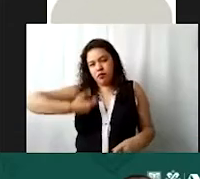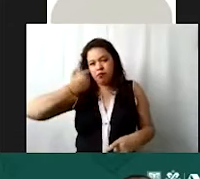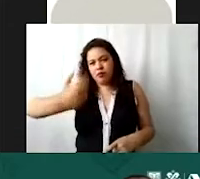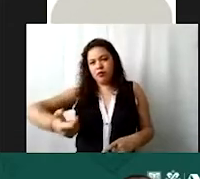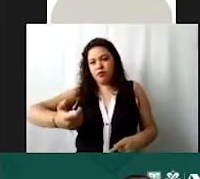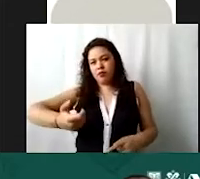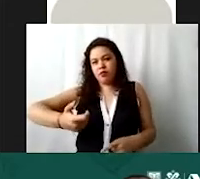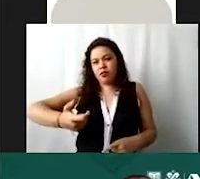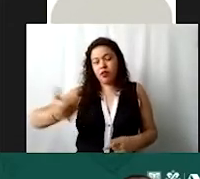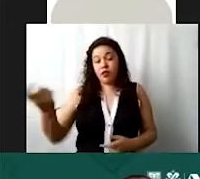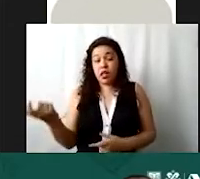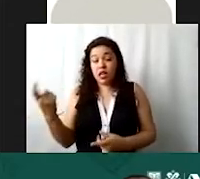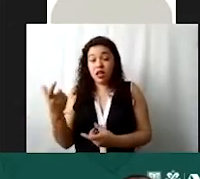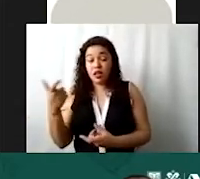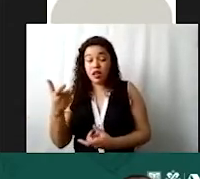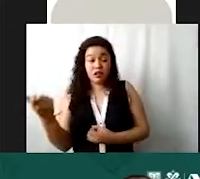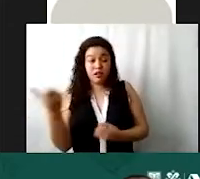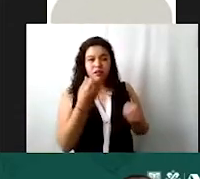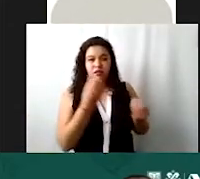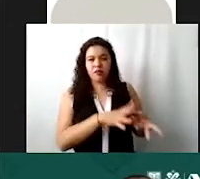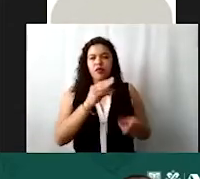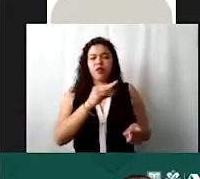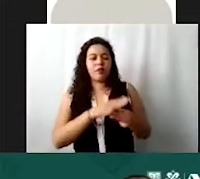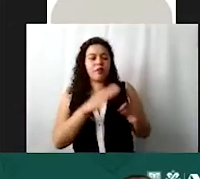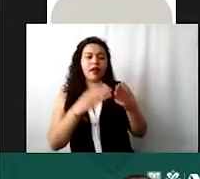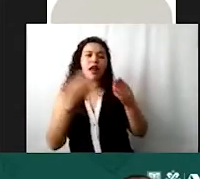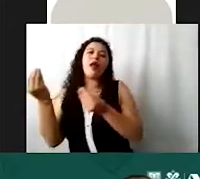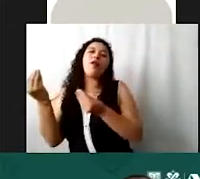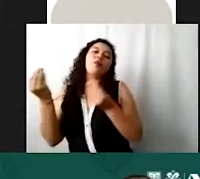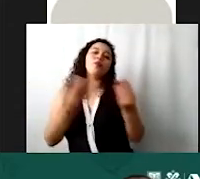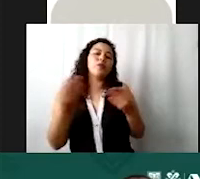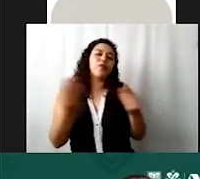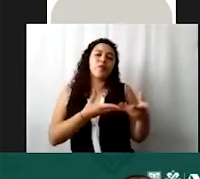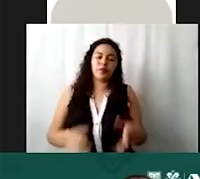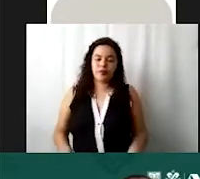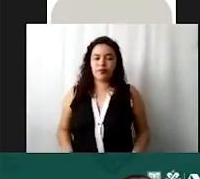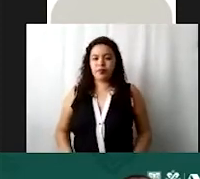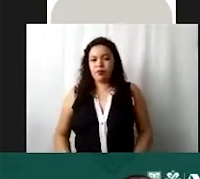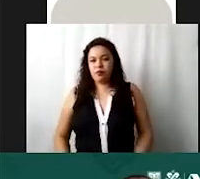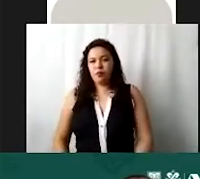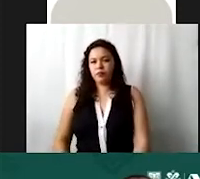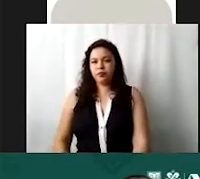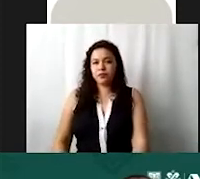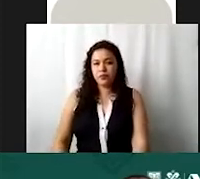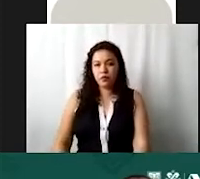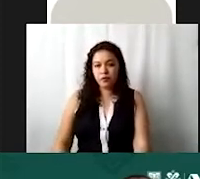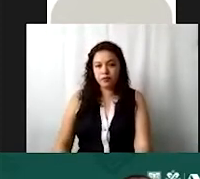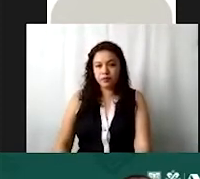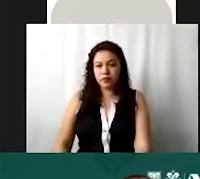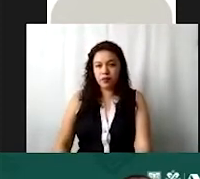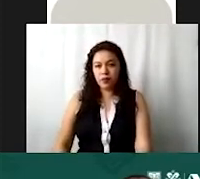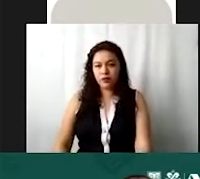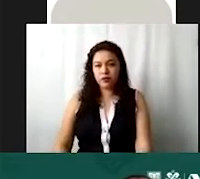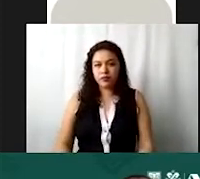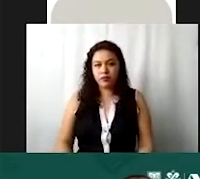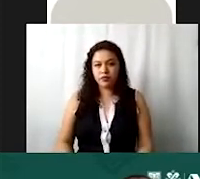no les da el dinero, sino les da los materiales o los medicamentos, etc. Siguiendo con nuestro ejemplo, que era apoyos de